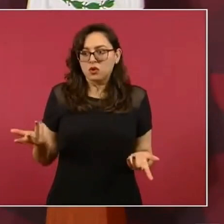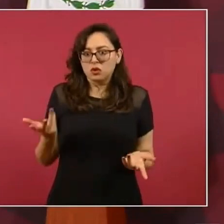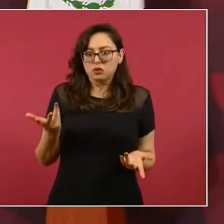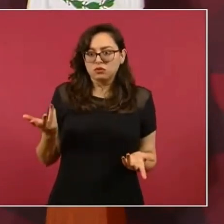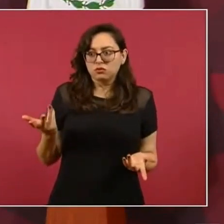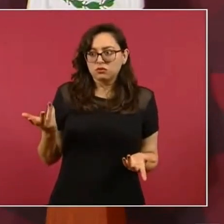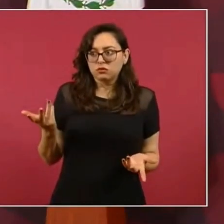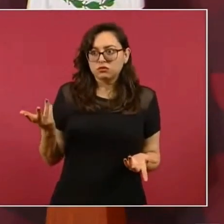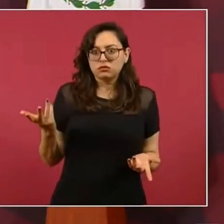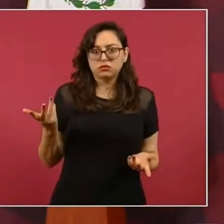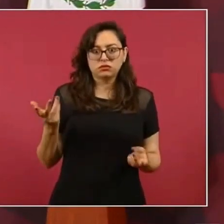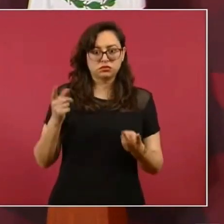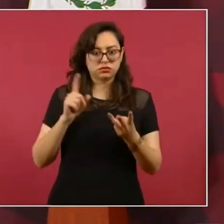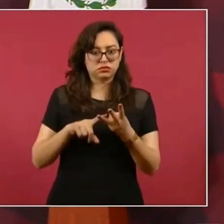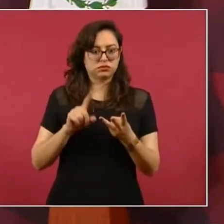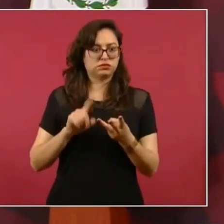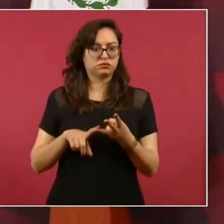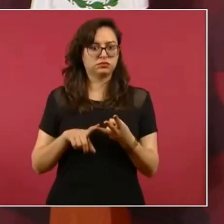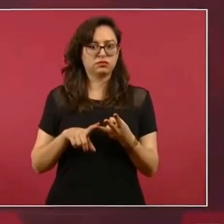existe?